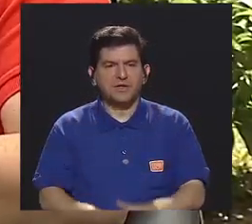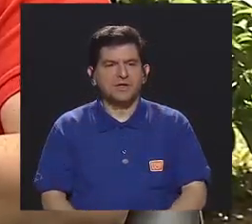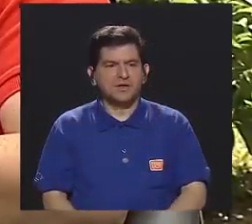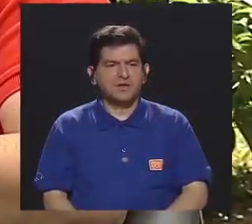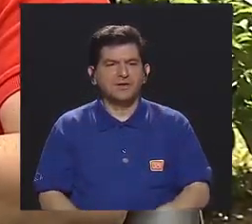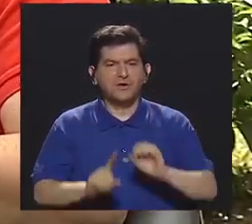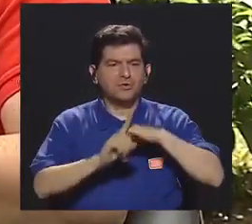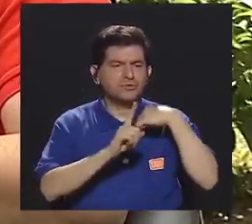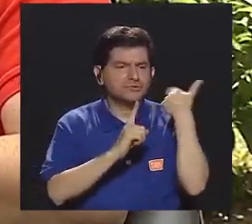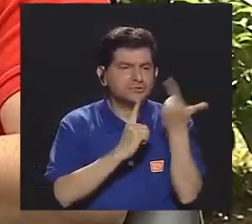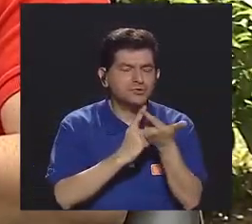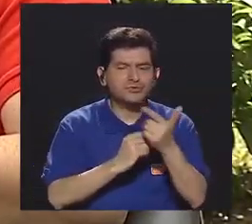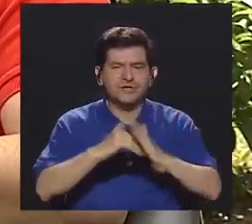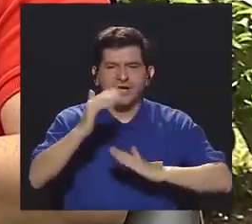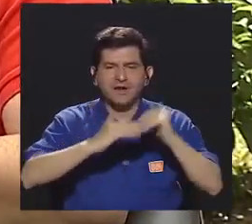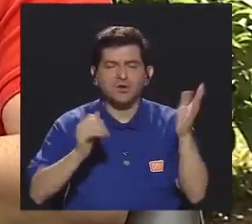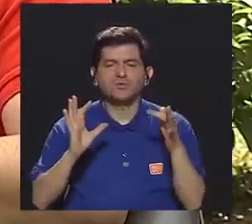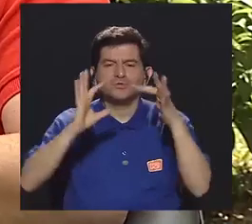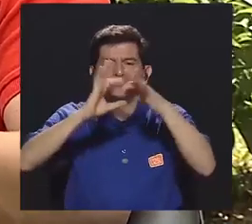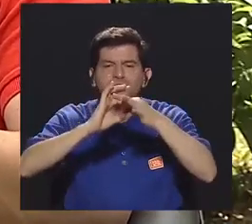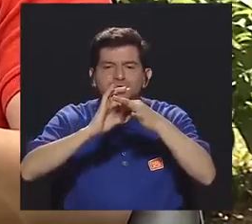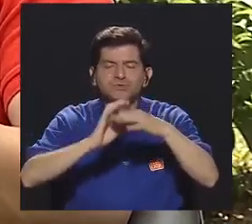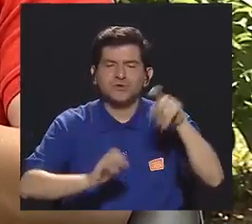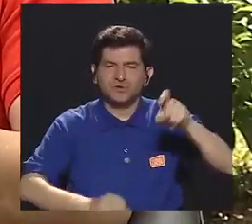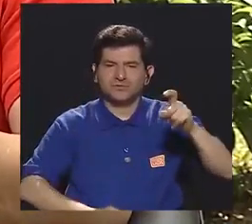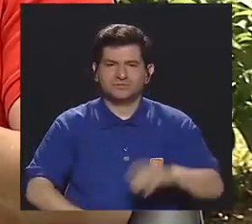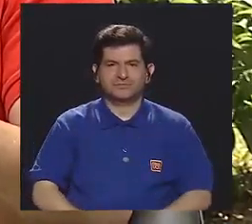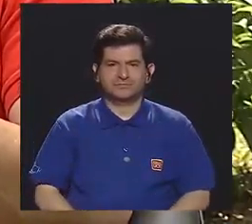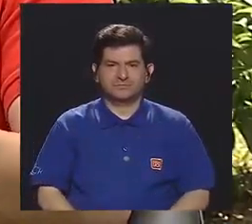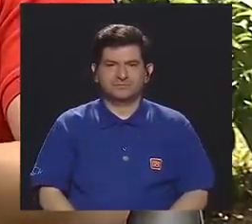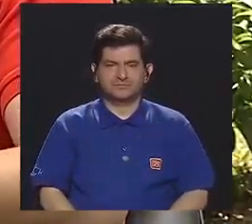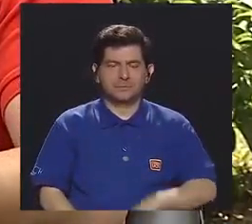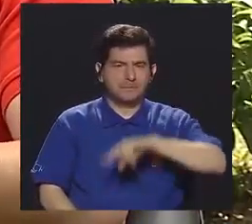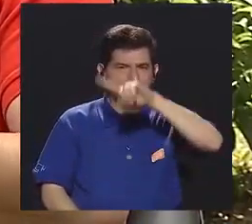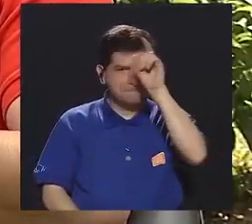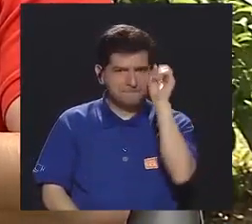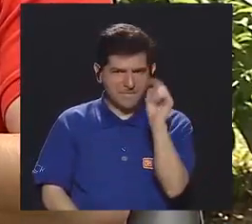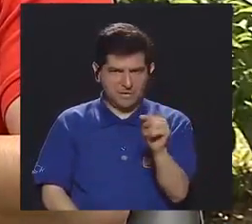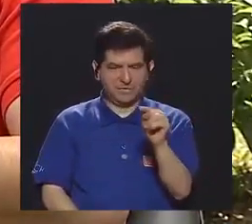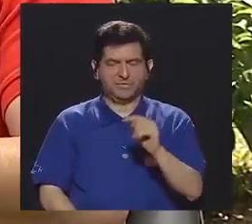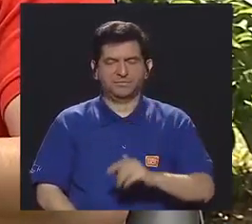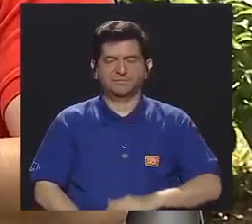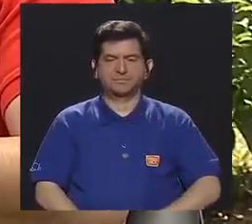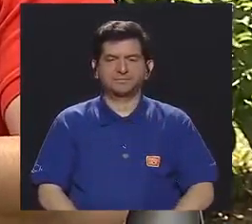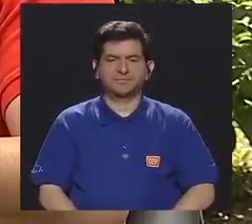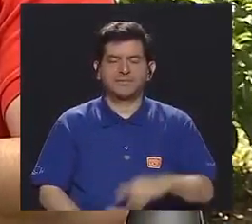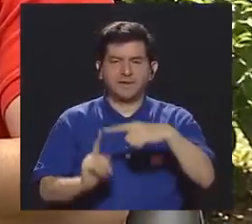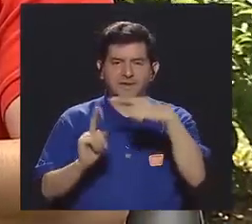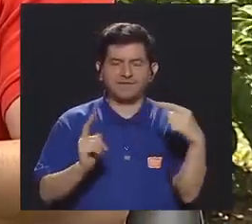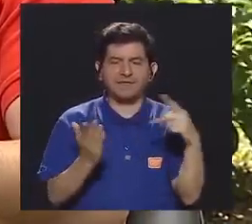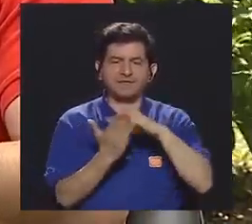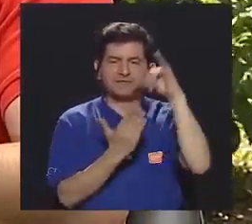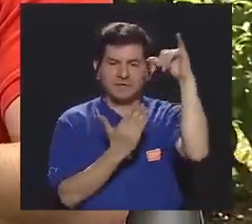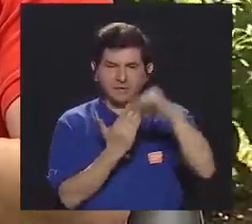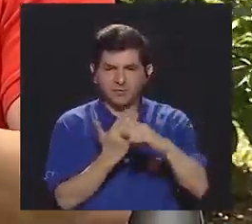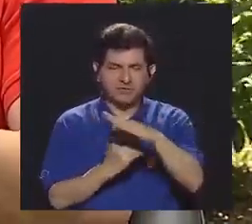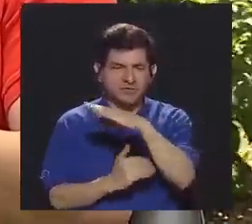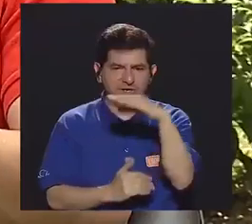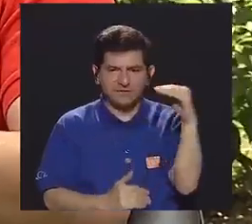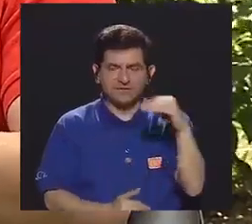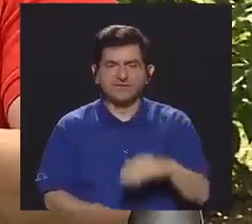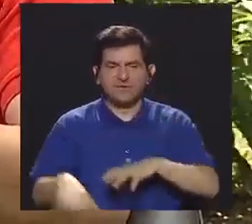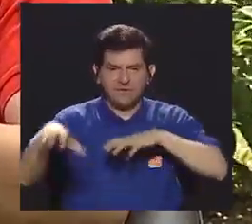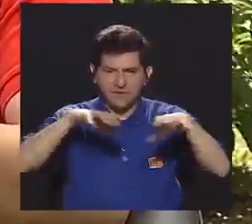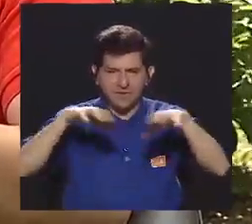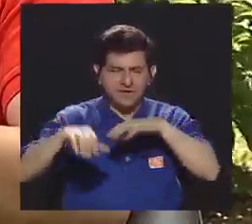social, es más de construcción conjunta. En ese sentido, la pregunta sería que, a partir de este proyecto y las